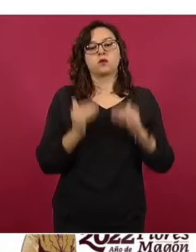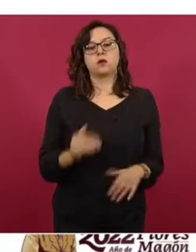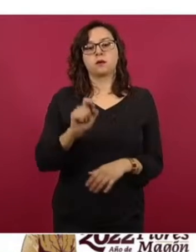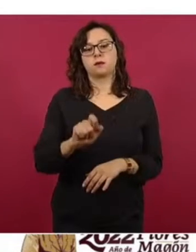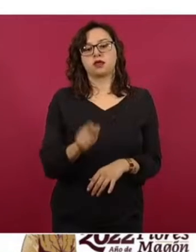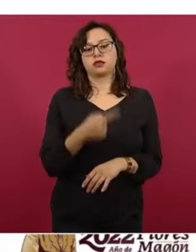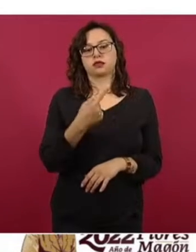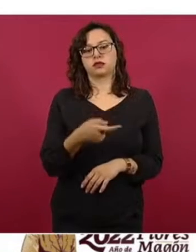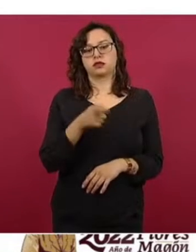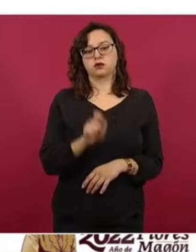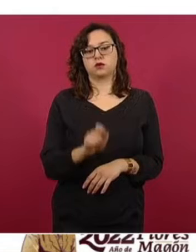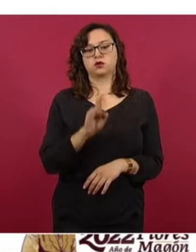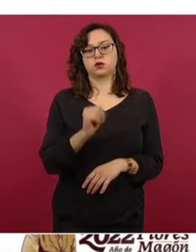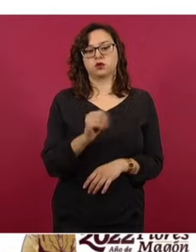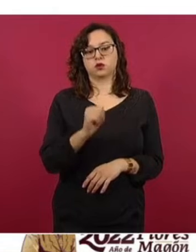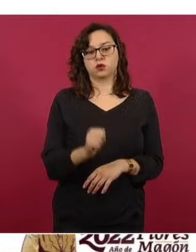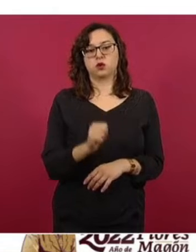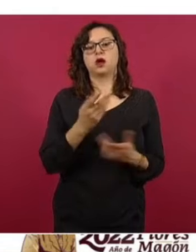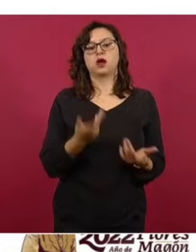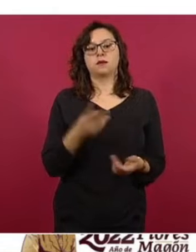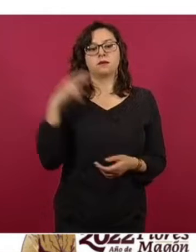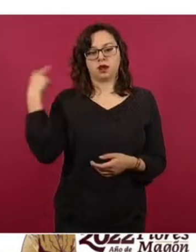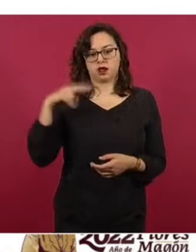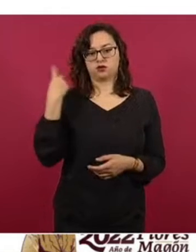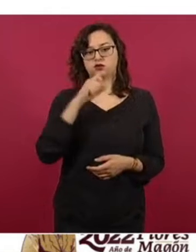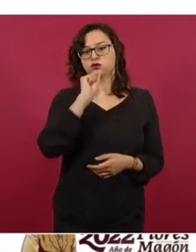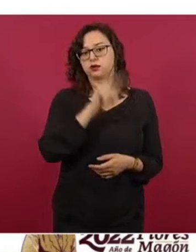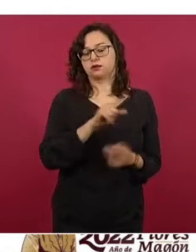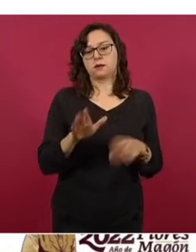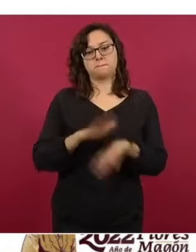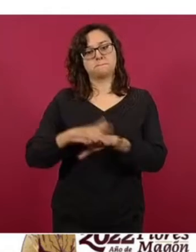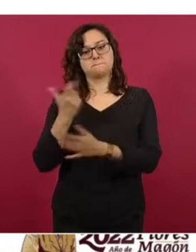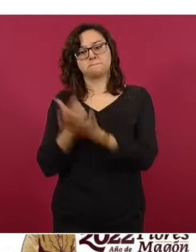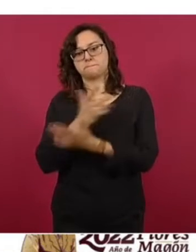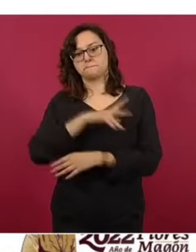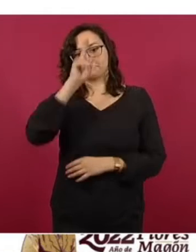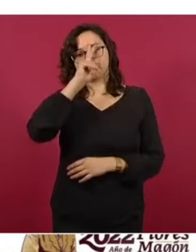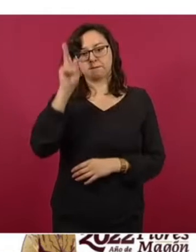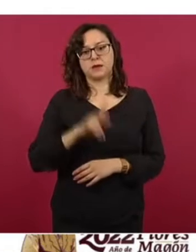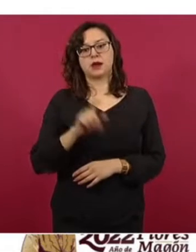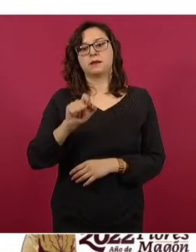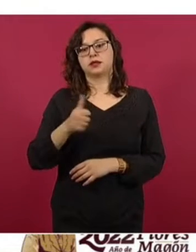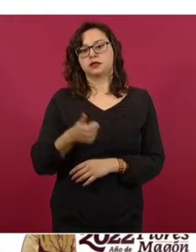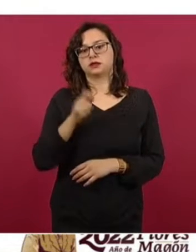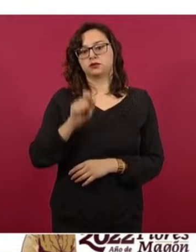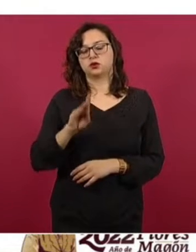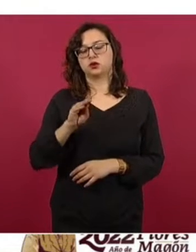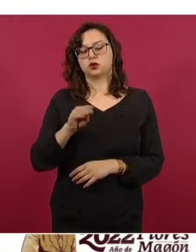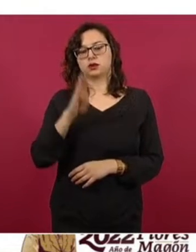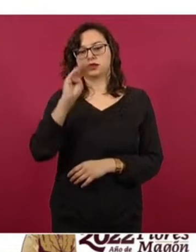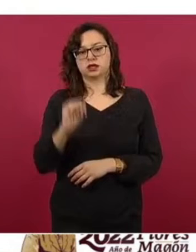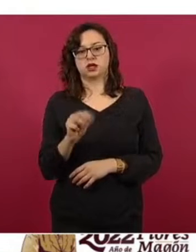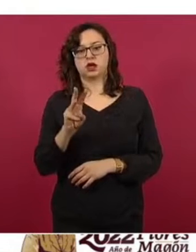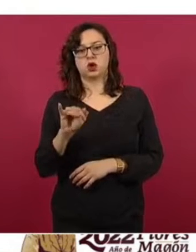pesos con 9 centavos de Orzán en Coatzacoalcos, Veracruz. Las más caras, 26.99 de Winstar en